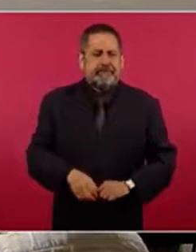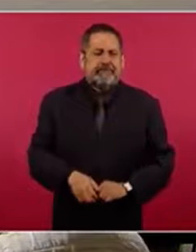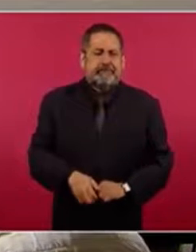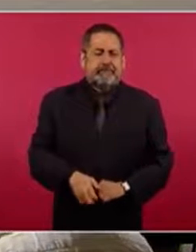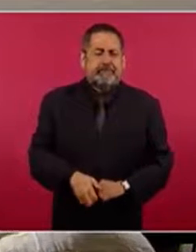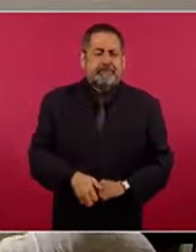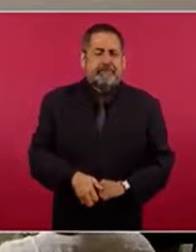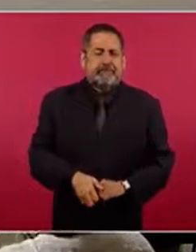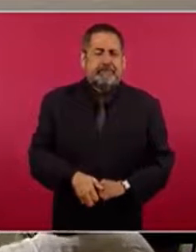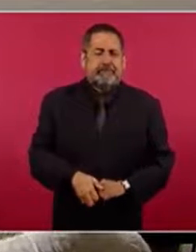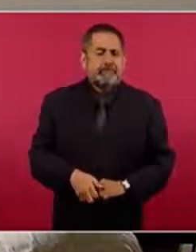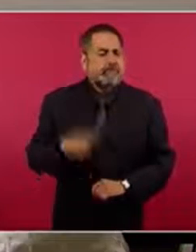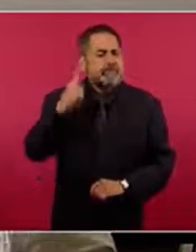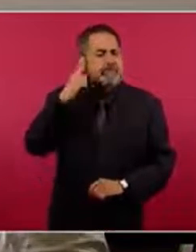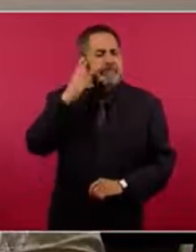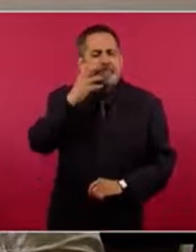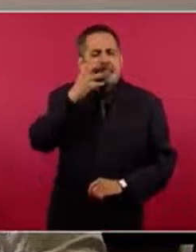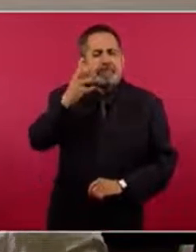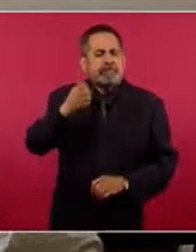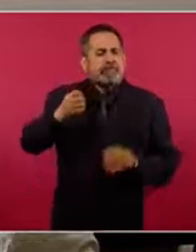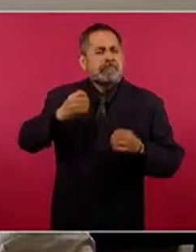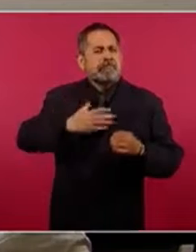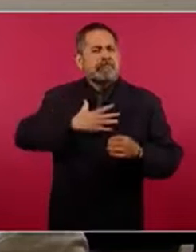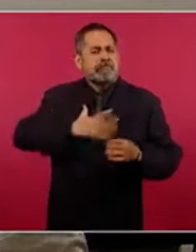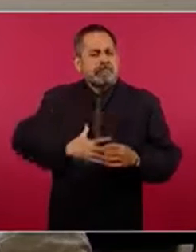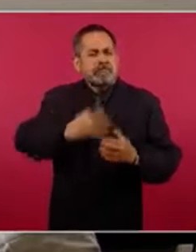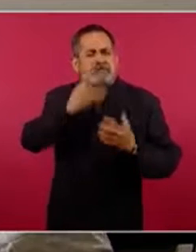¡Justicia! ¡Justicia! ¡Justicia!